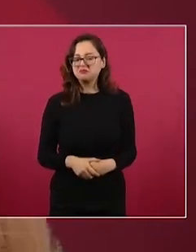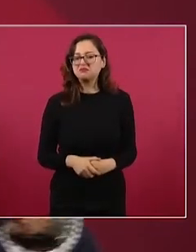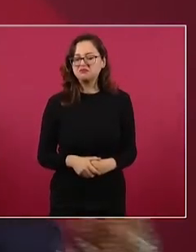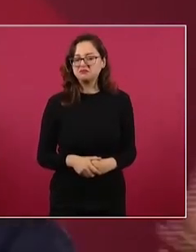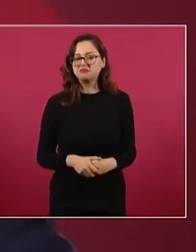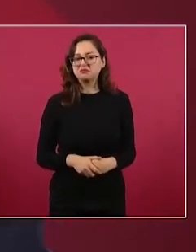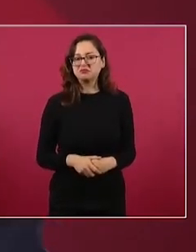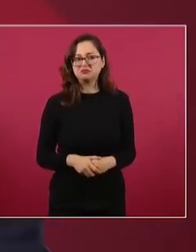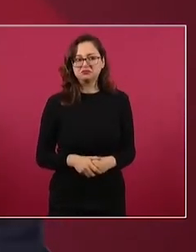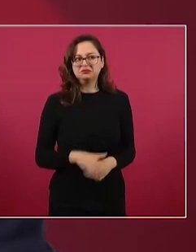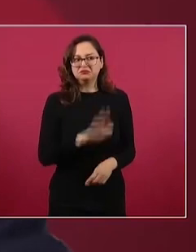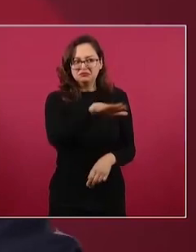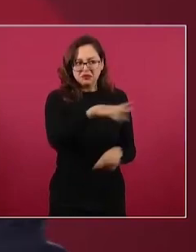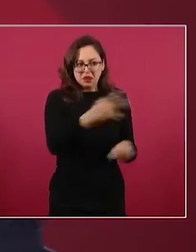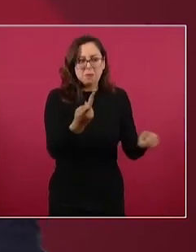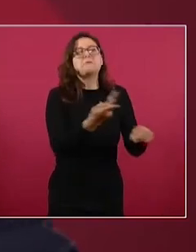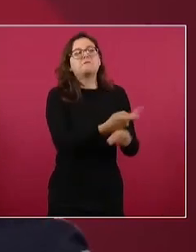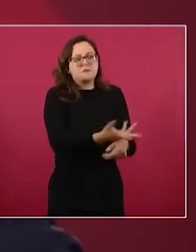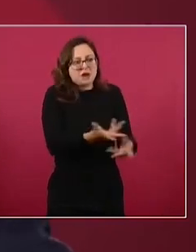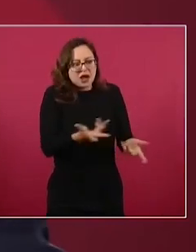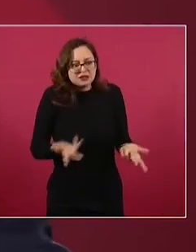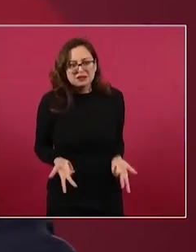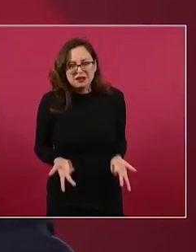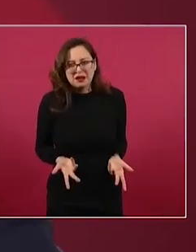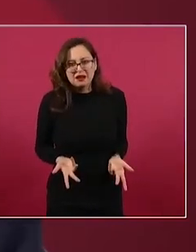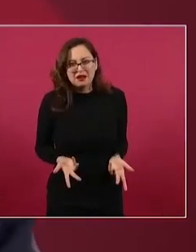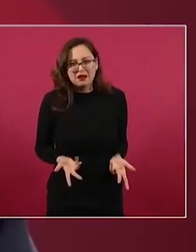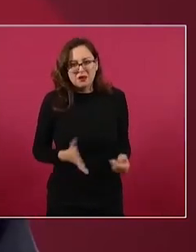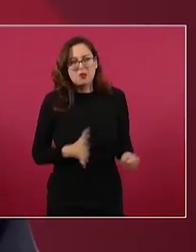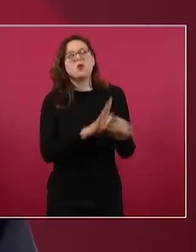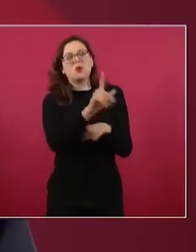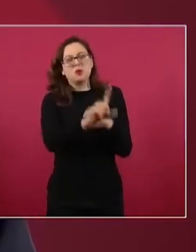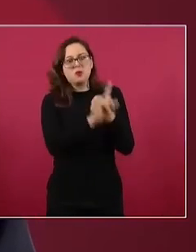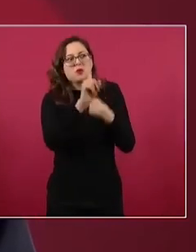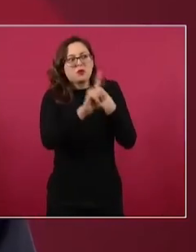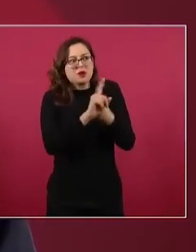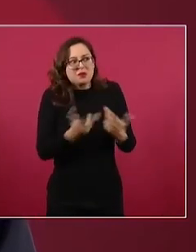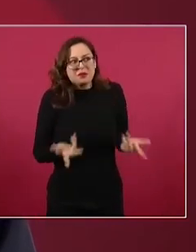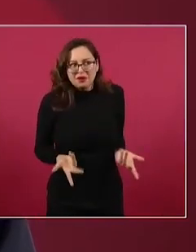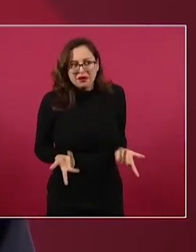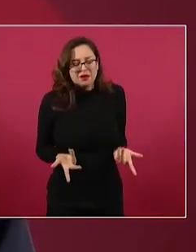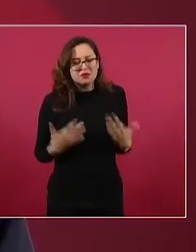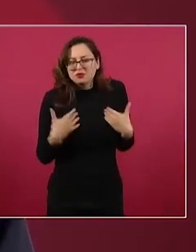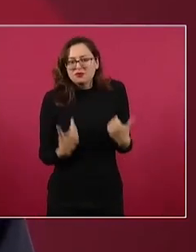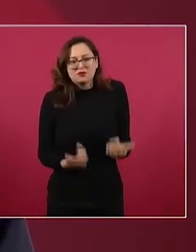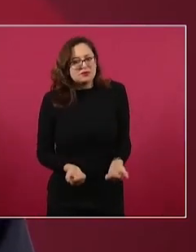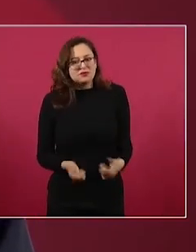para para decirle oiga ¿qué está sucediendo?